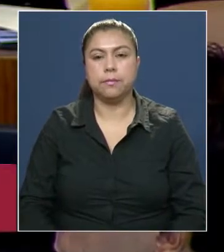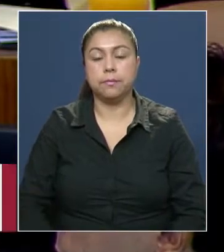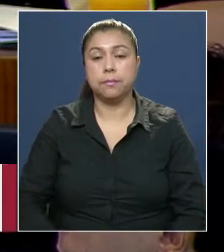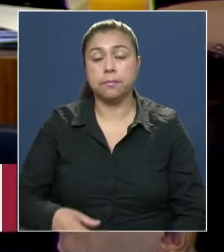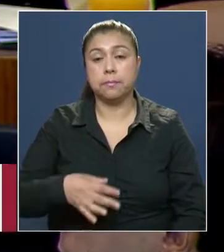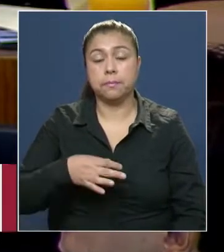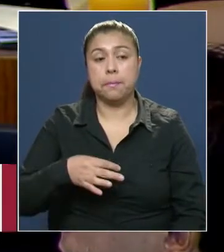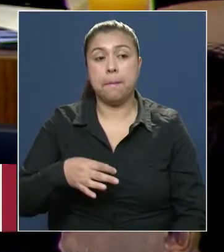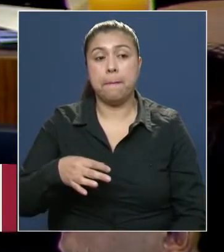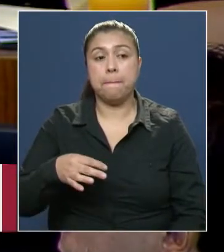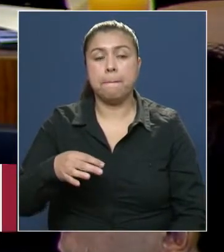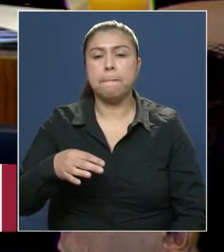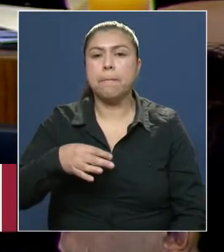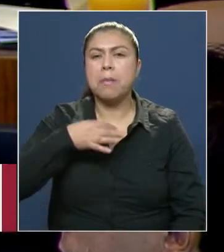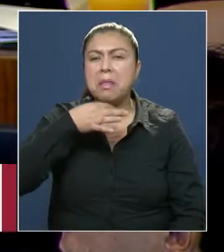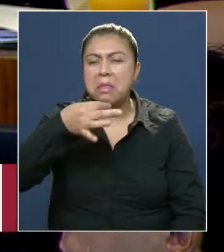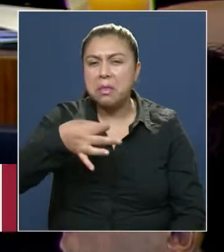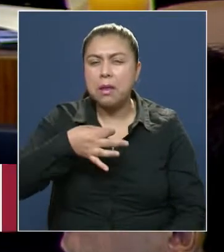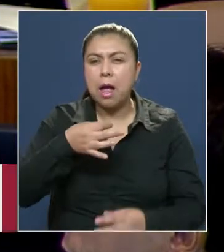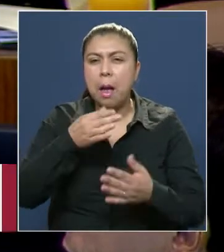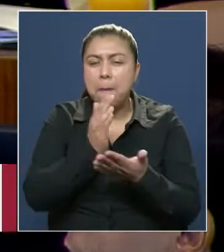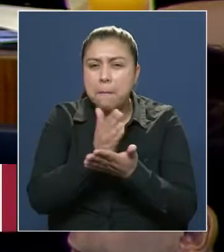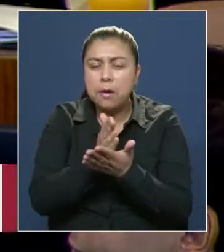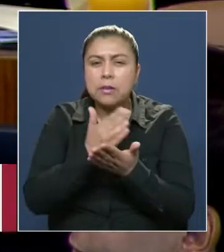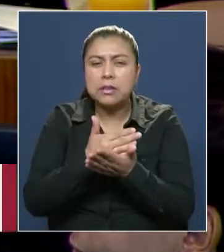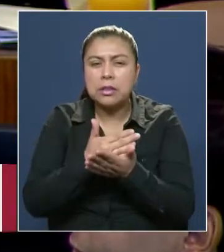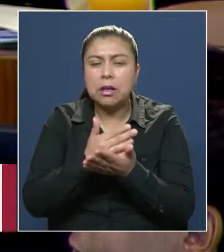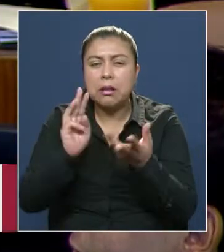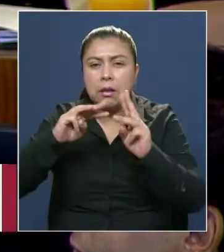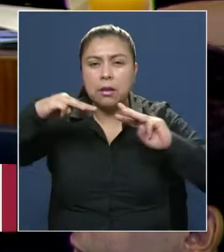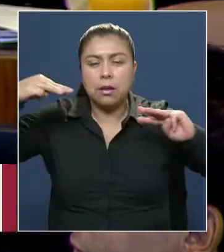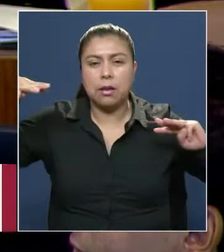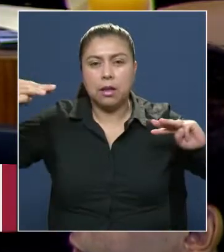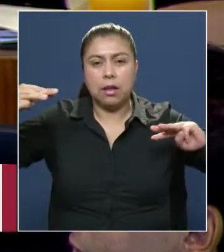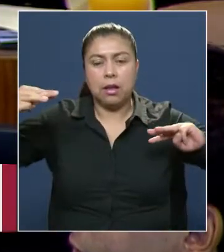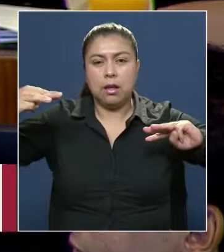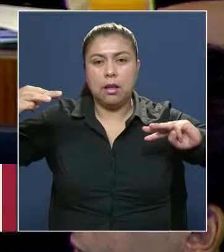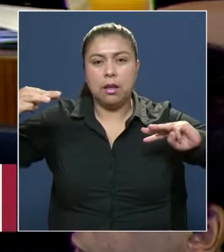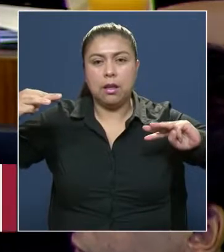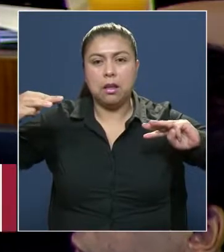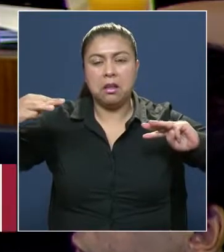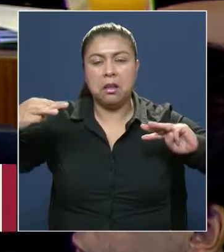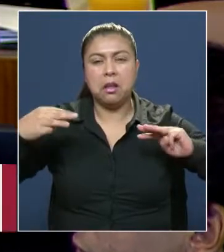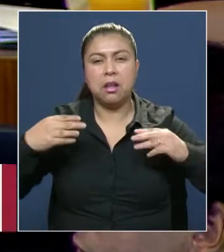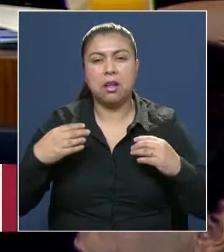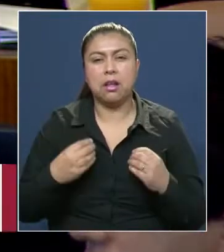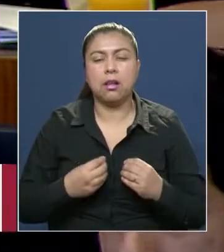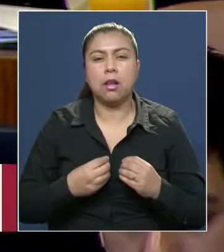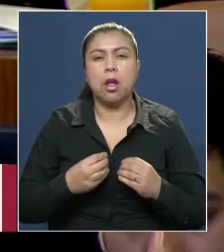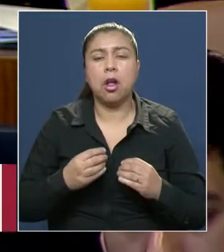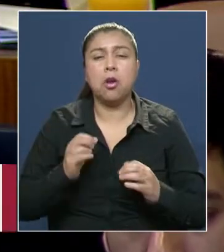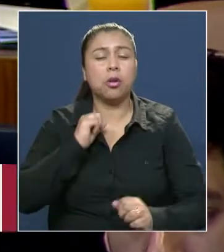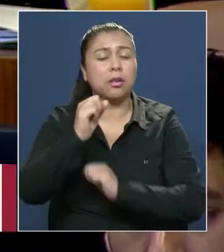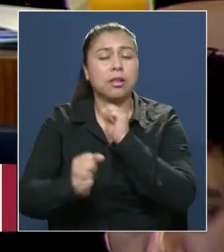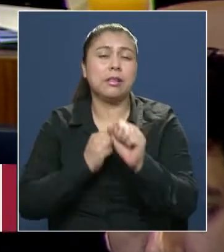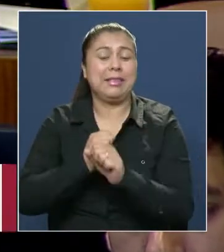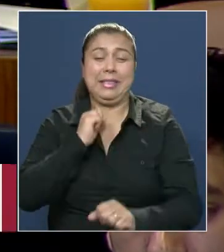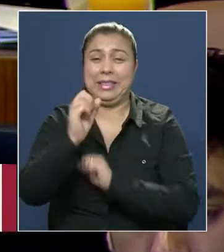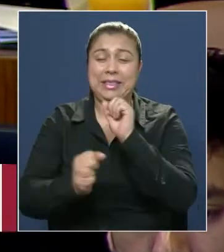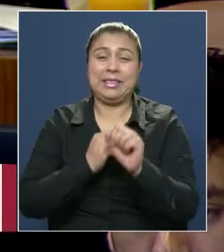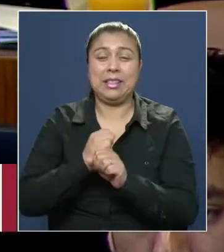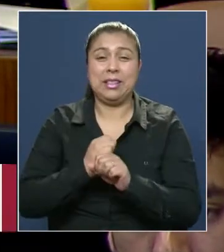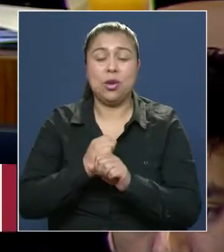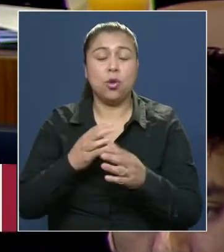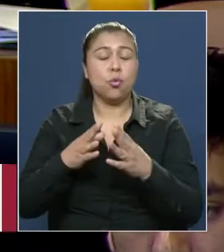y a perfeccionar y a darle metodología a lo que durante siglos y siglos, si no